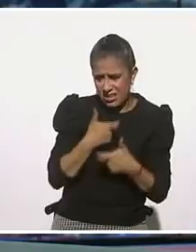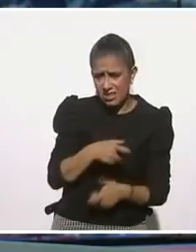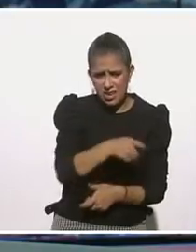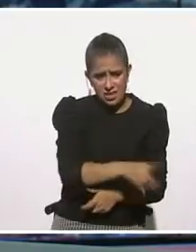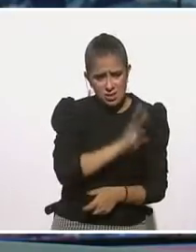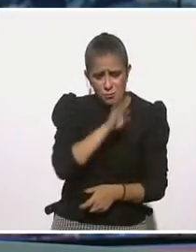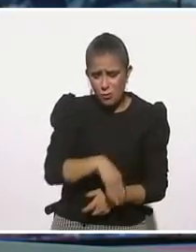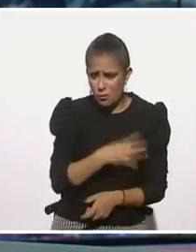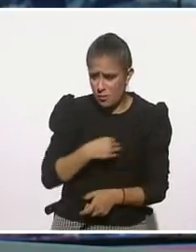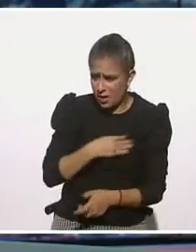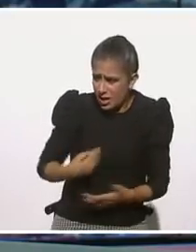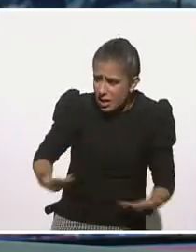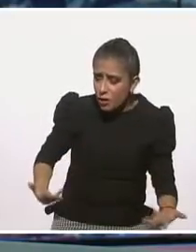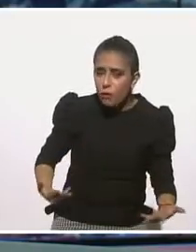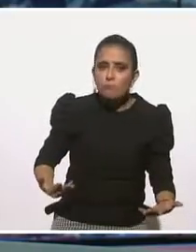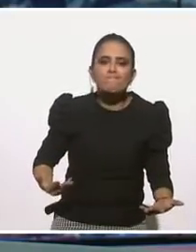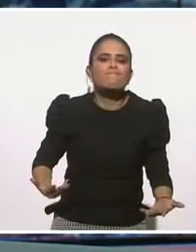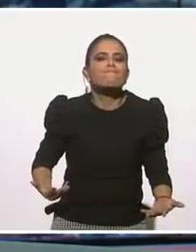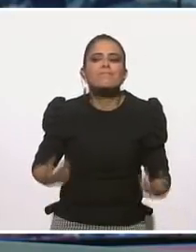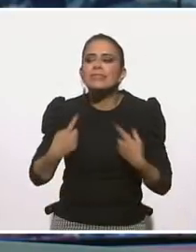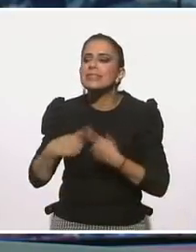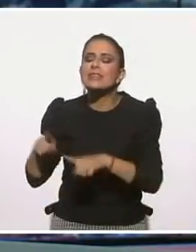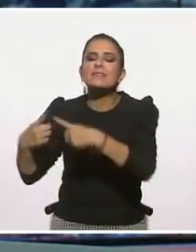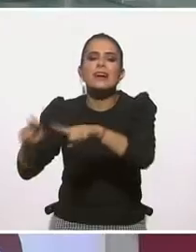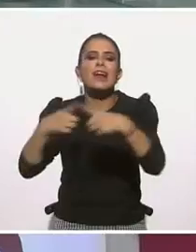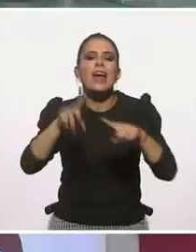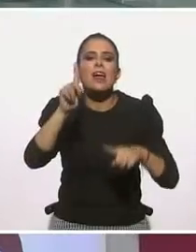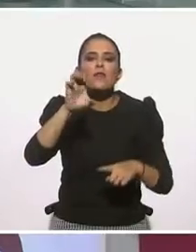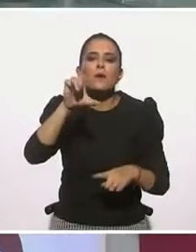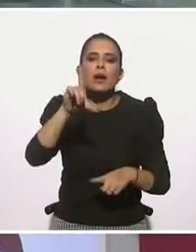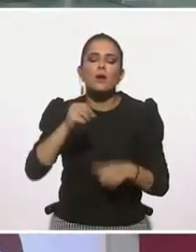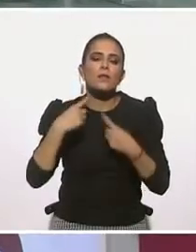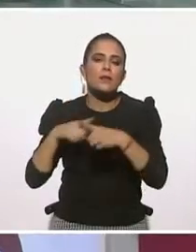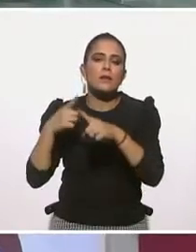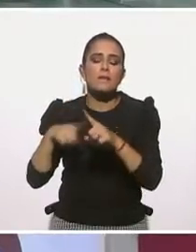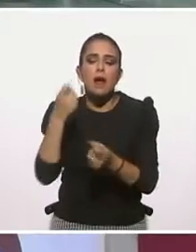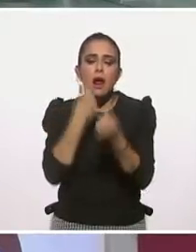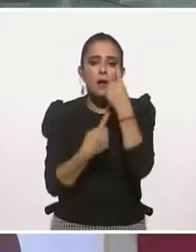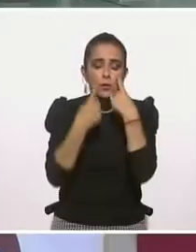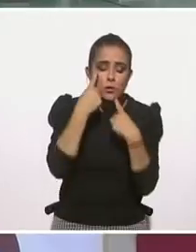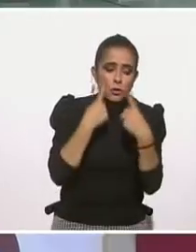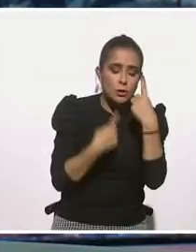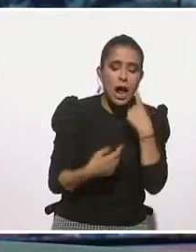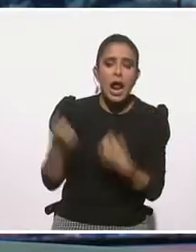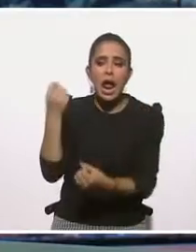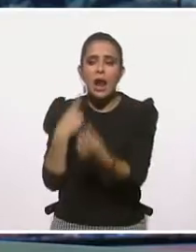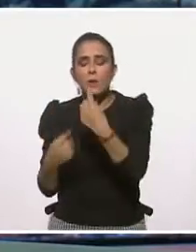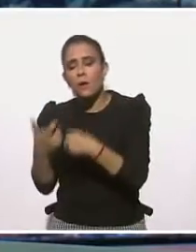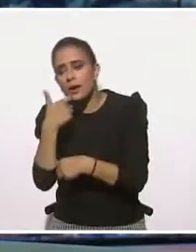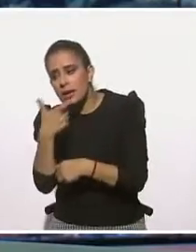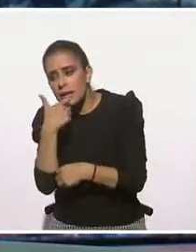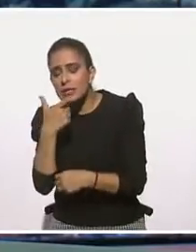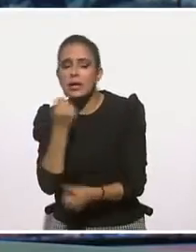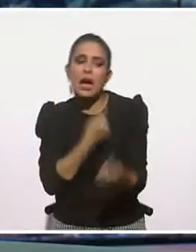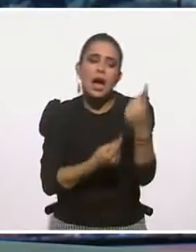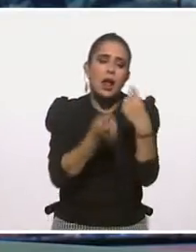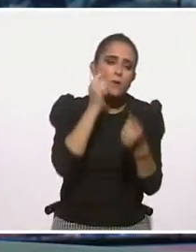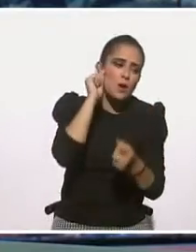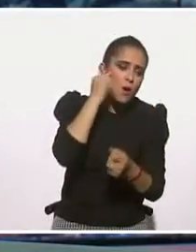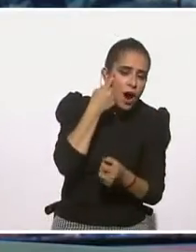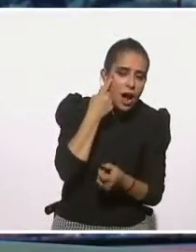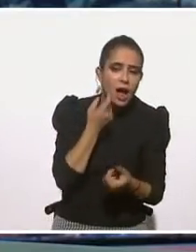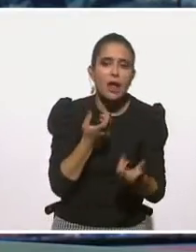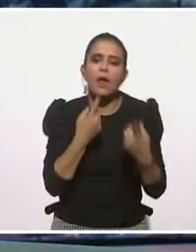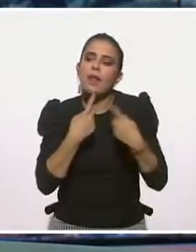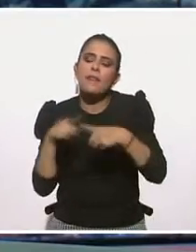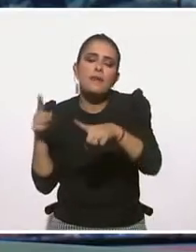perder a un hijo, ¿no? O sea, estas historias, insisto, cada quien vive su duelo de una manera muy particular y las emociones siguen presentes, no hablando de las